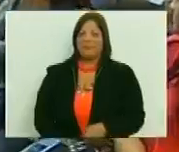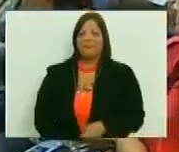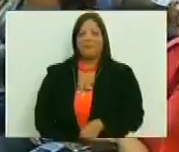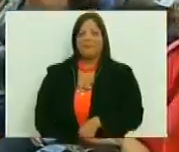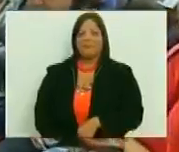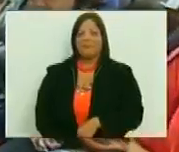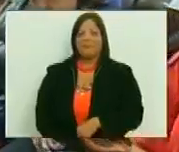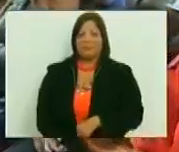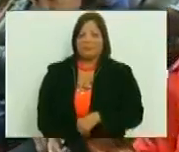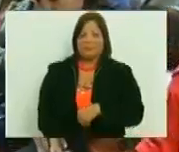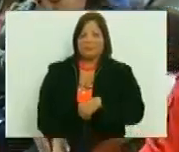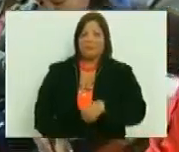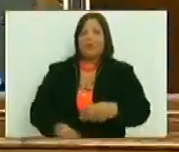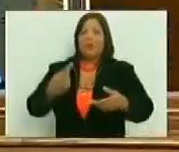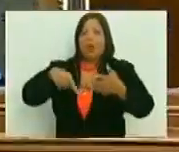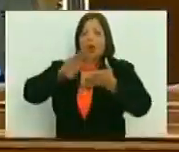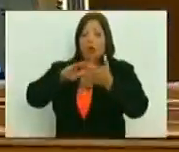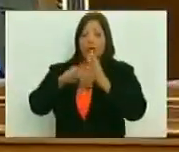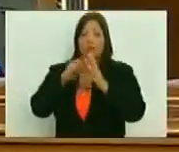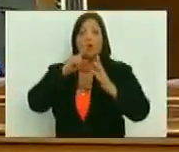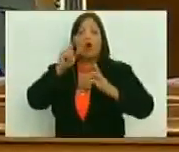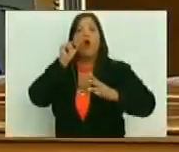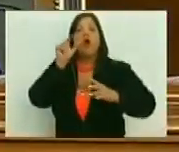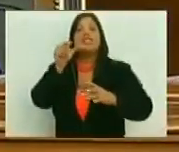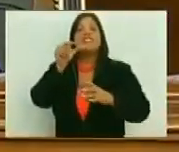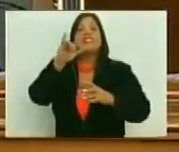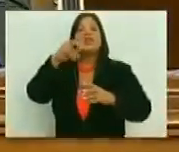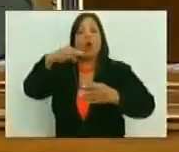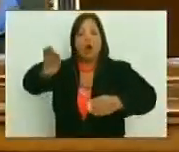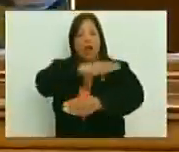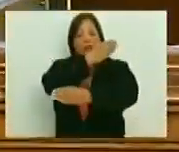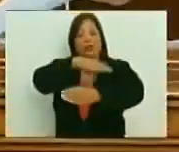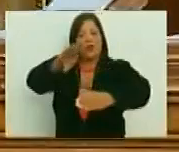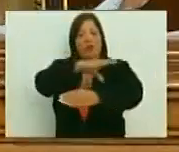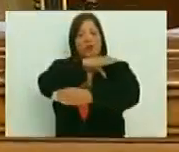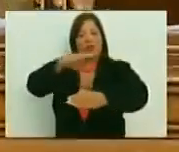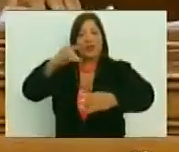Bueno, continúa en el derecho de palabra Gino González, cantor.